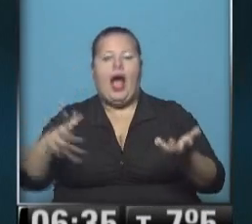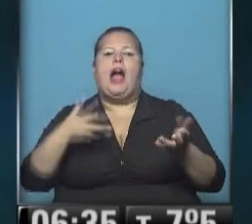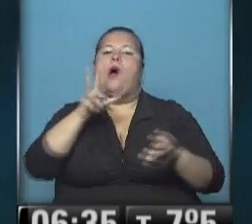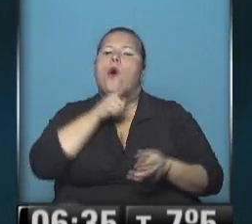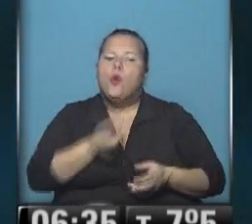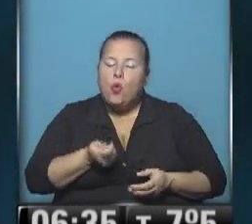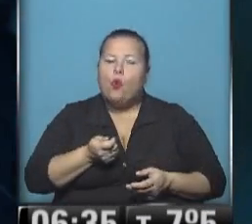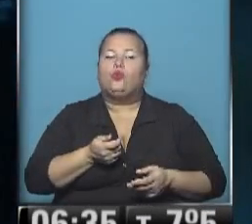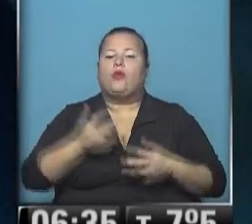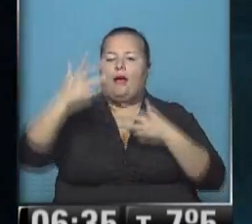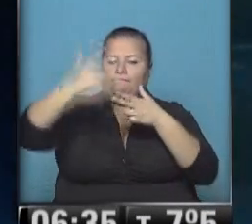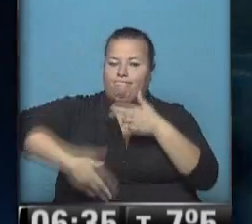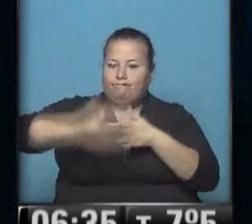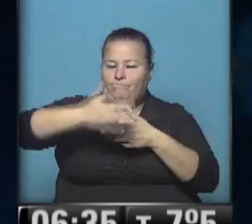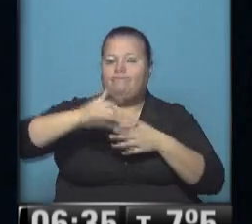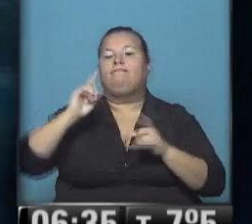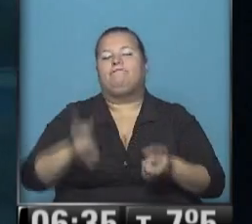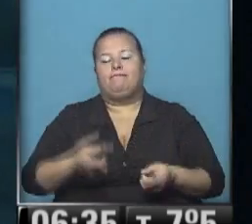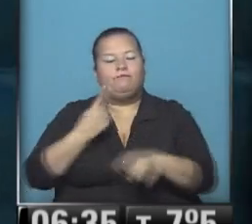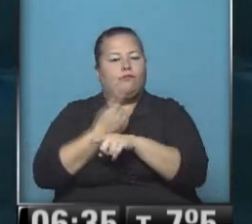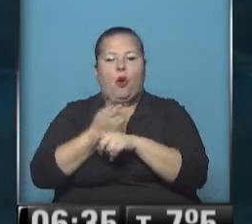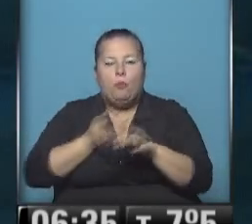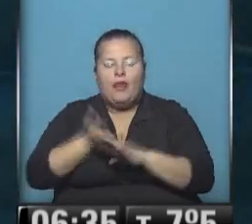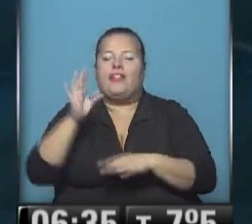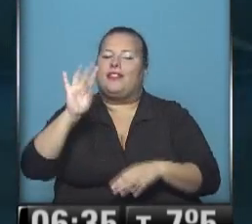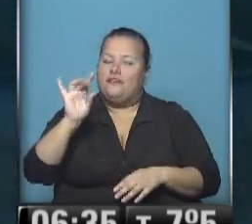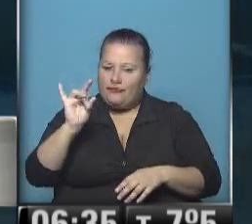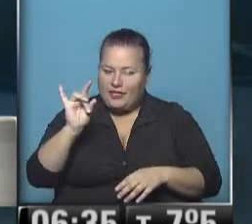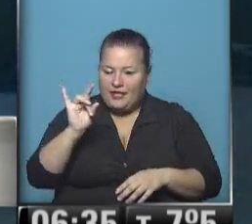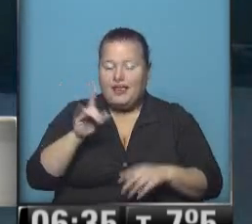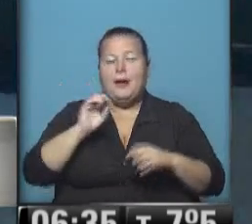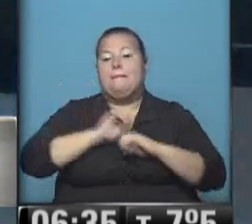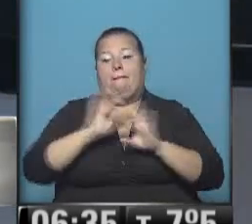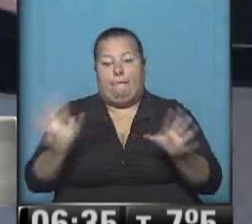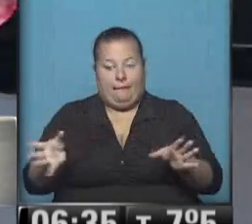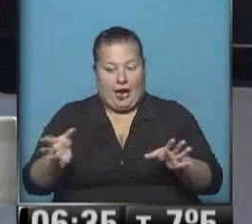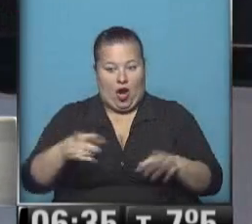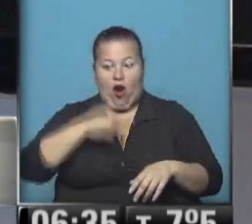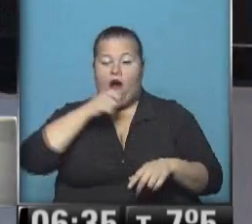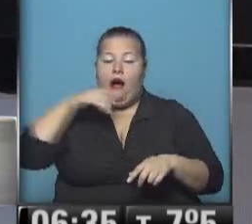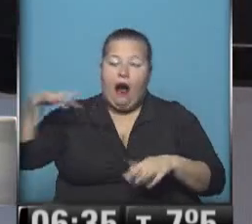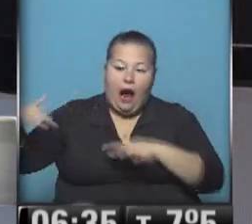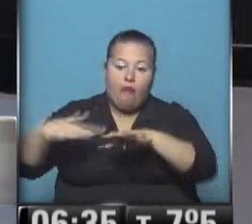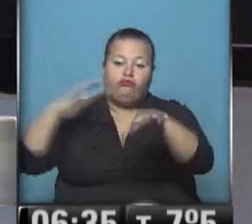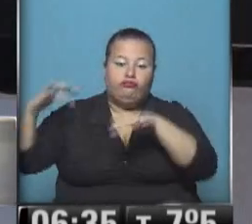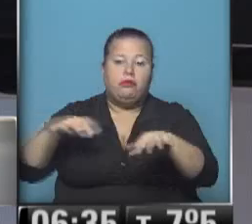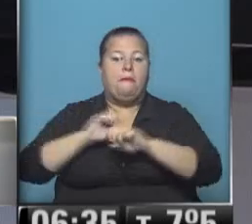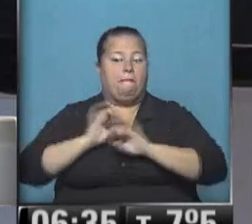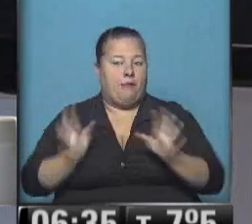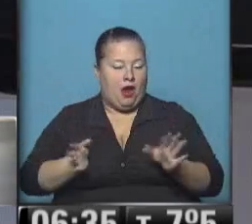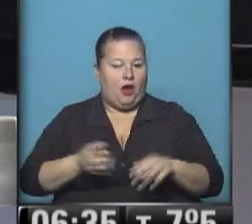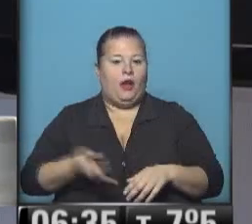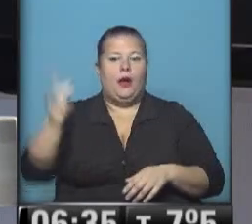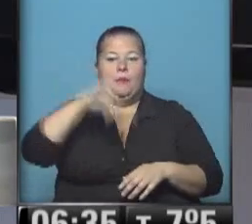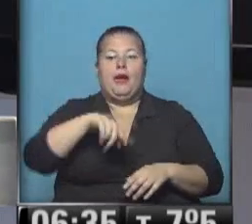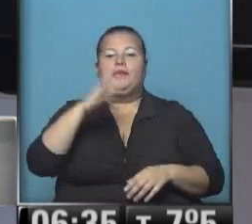rutas que cortan la llanura impidiendo y dificultando aún más que el agua vaya llegando hacia